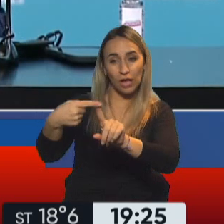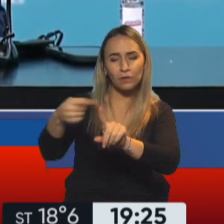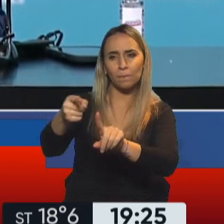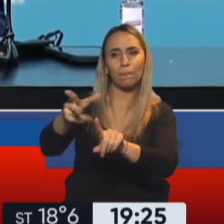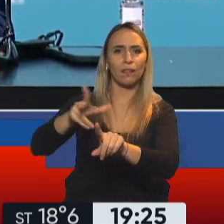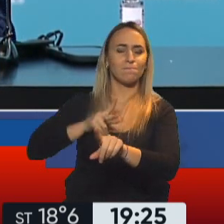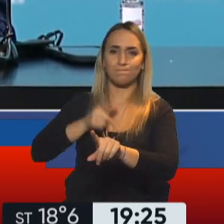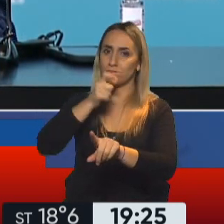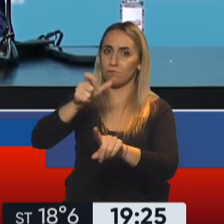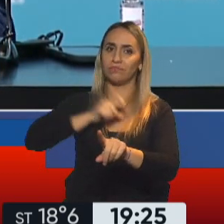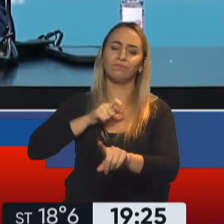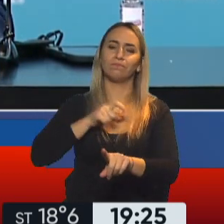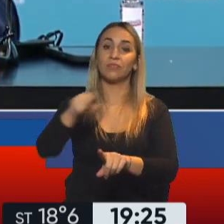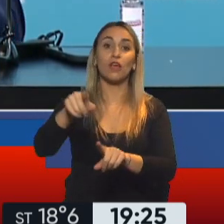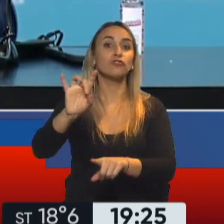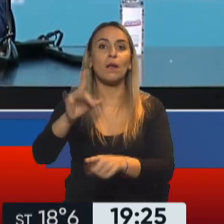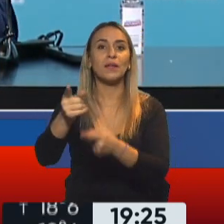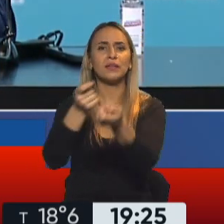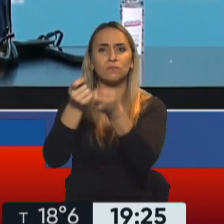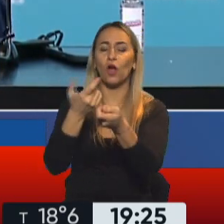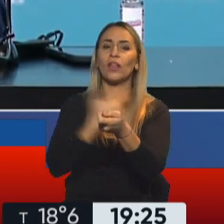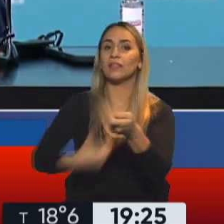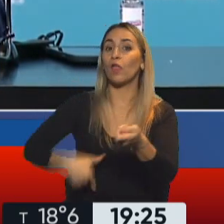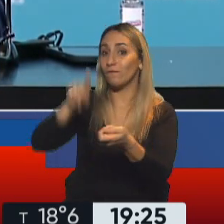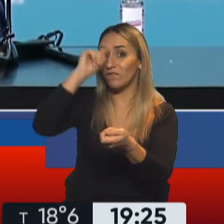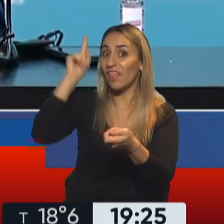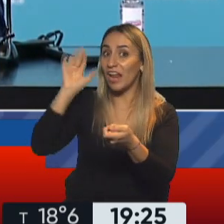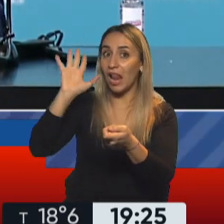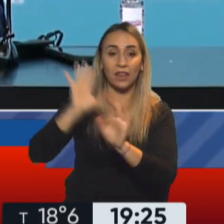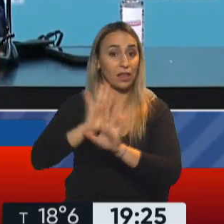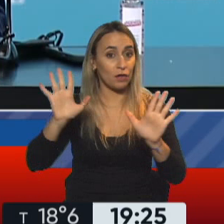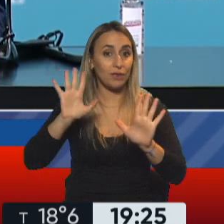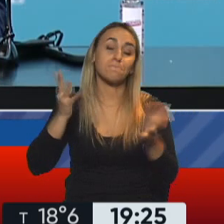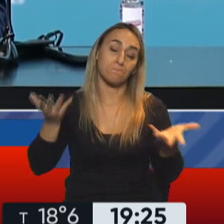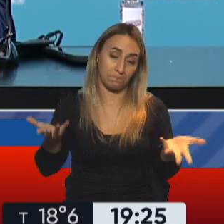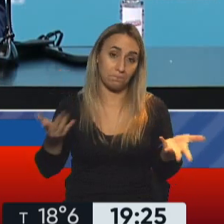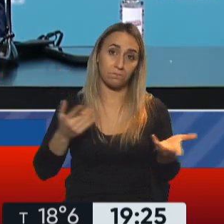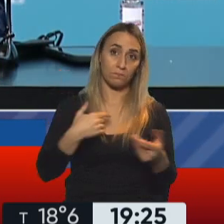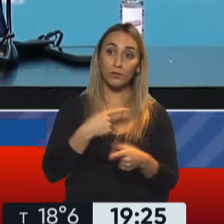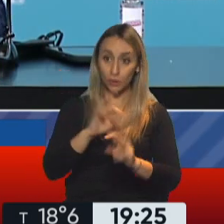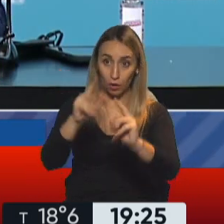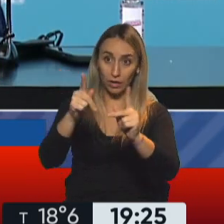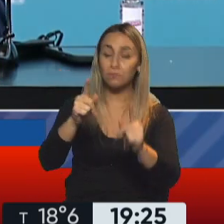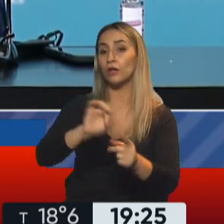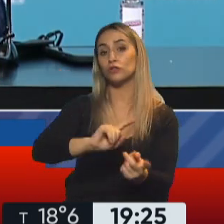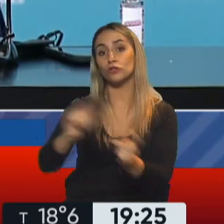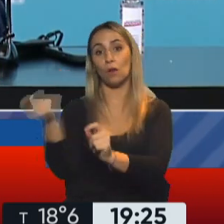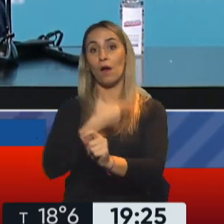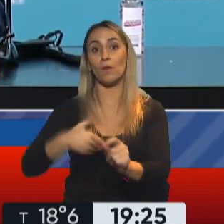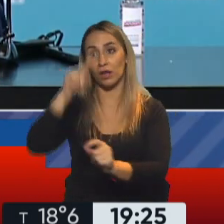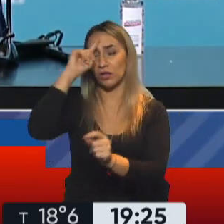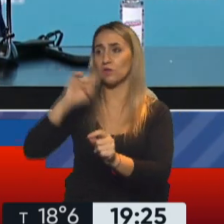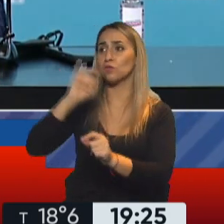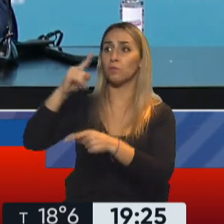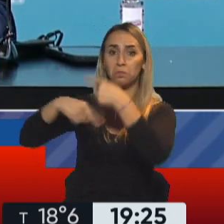negociaban con gobiernos nacionales, con estados federales, muchos de esos nosotros los hemos derivado y están actualmente en negociación con el